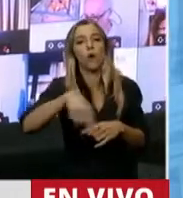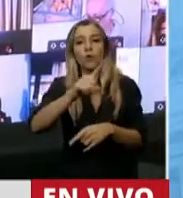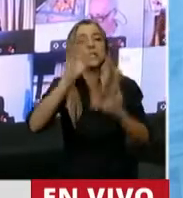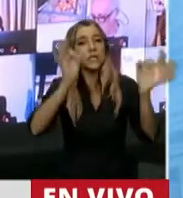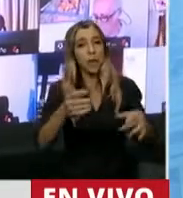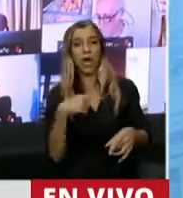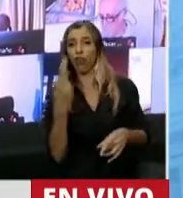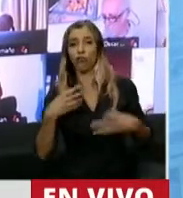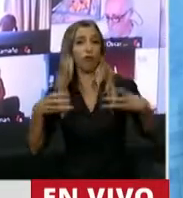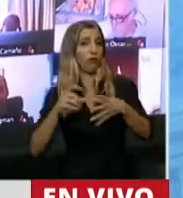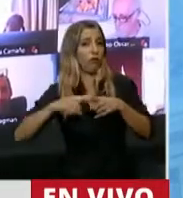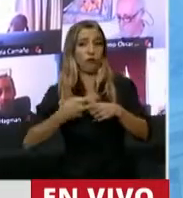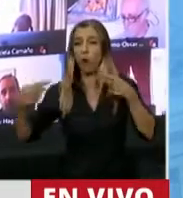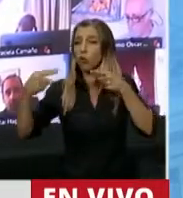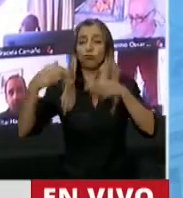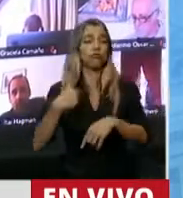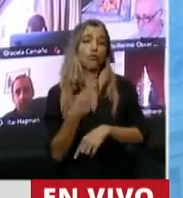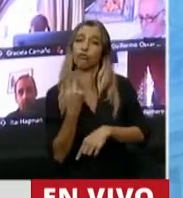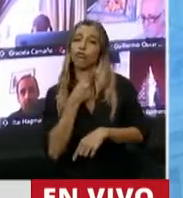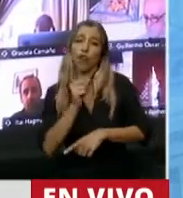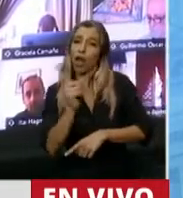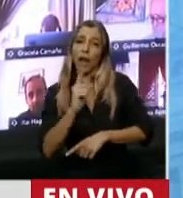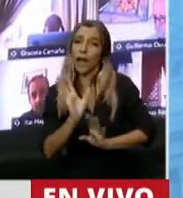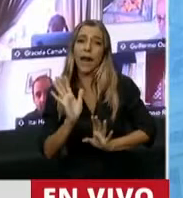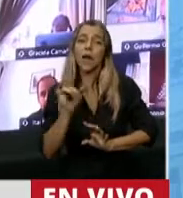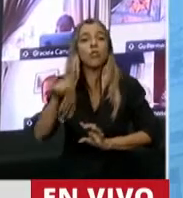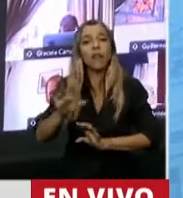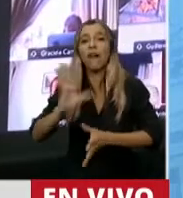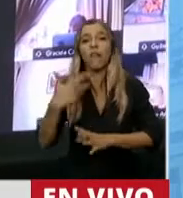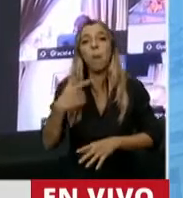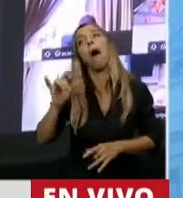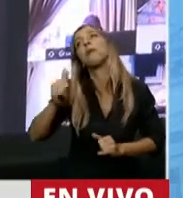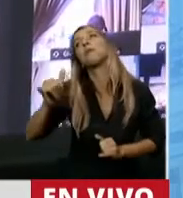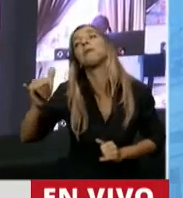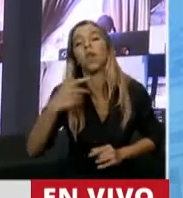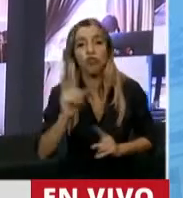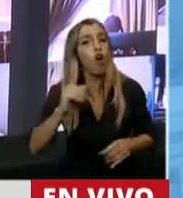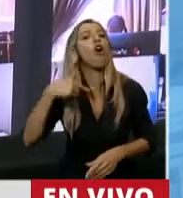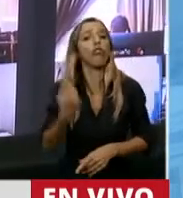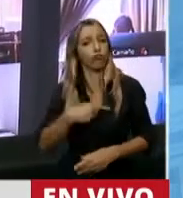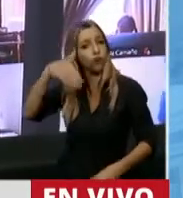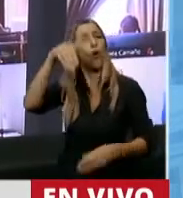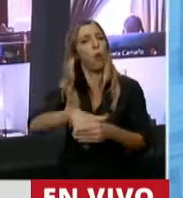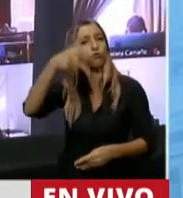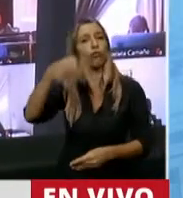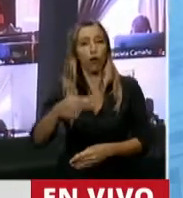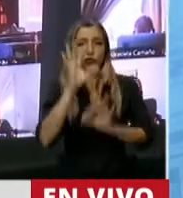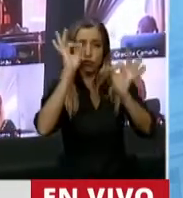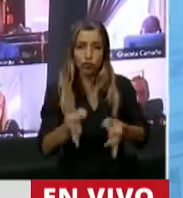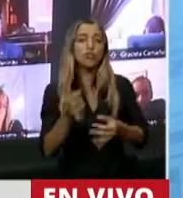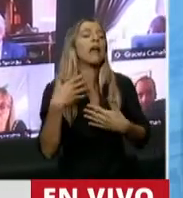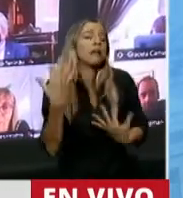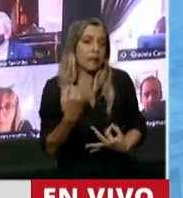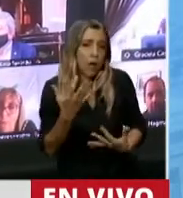a dejar llevar de la nariz por la retórica populista. Vamos a votar en contra aunque perdamos votos, porque